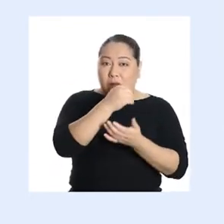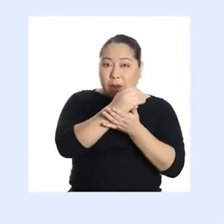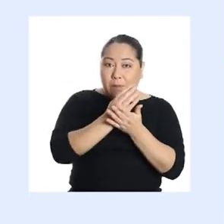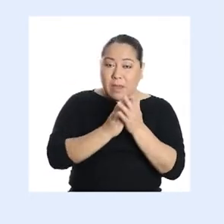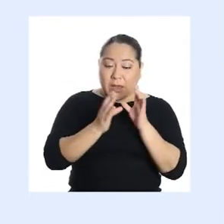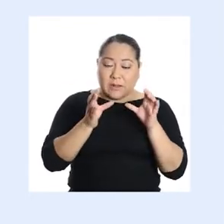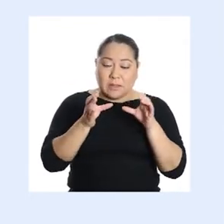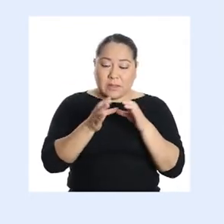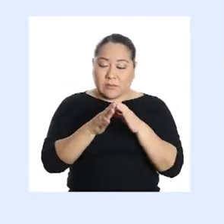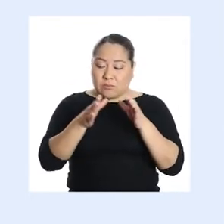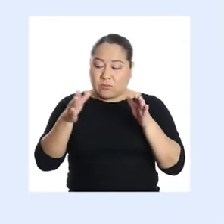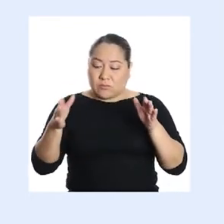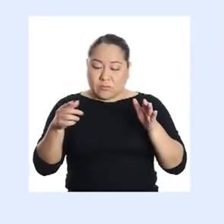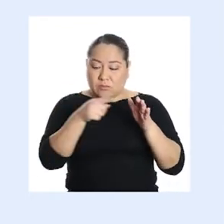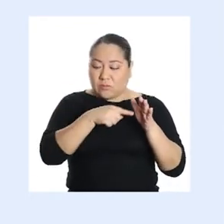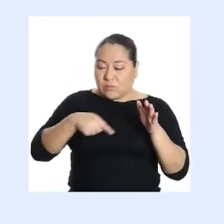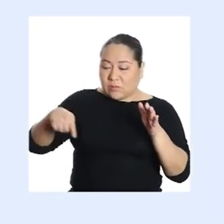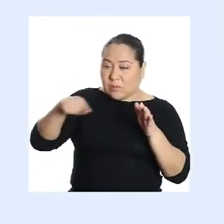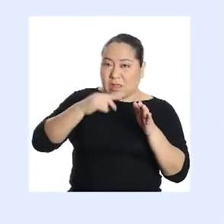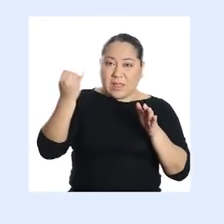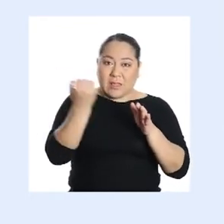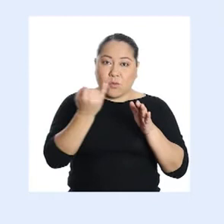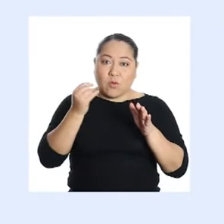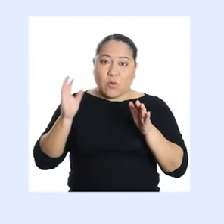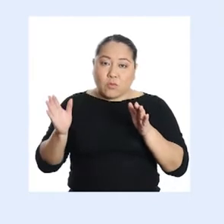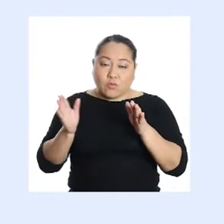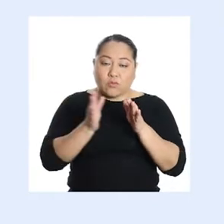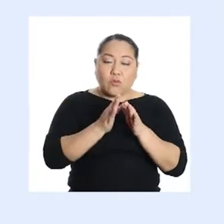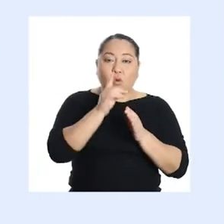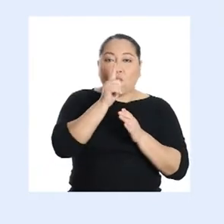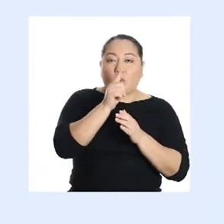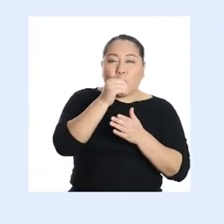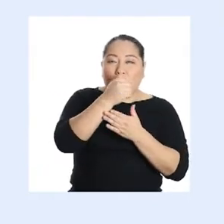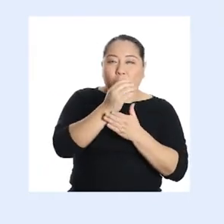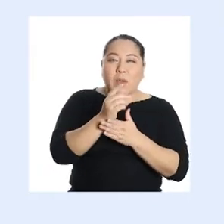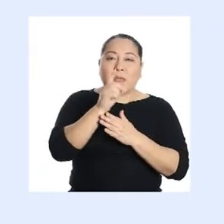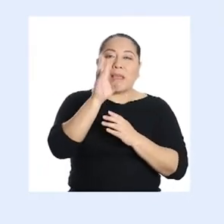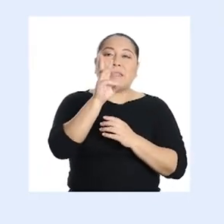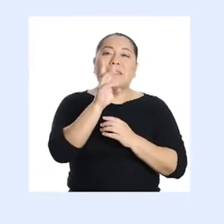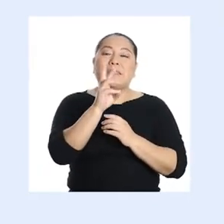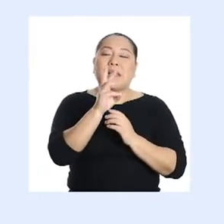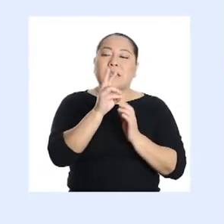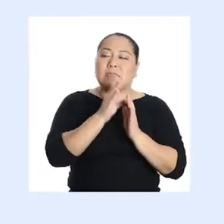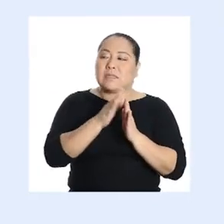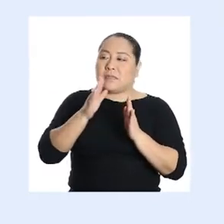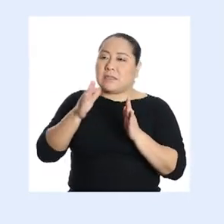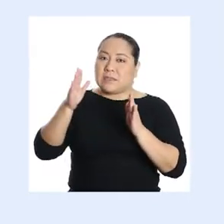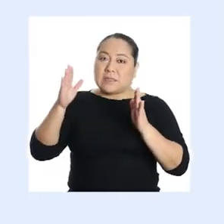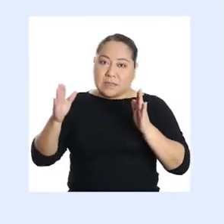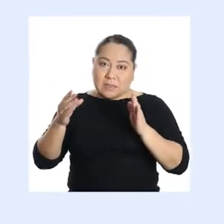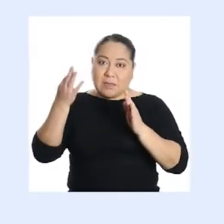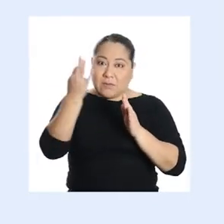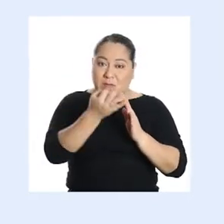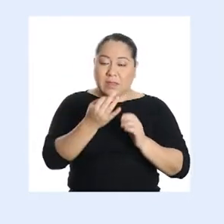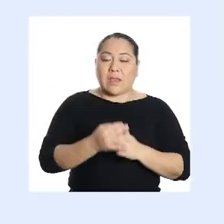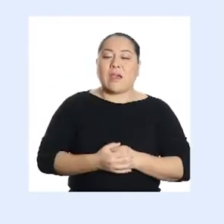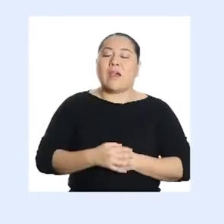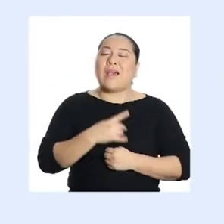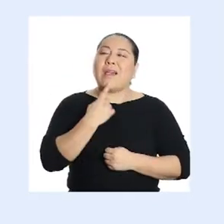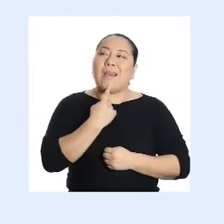segmento de 1 unidad en el dibujo equivale a un segmento de 6 unidades en la realidad.